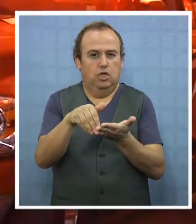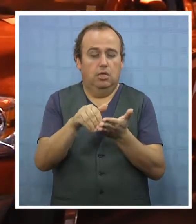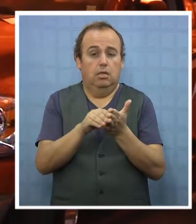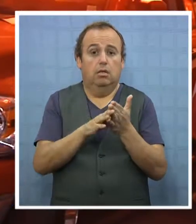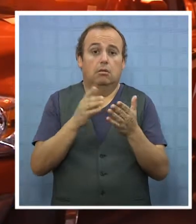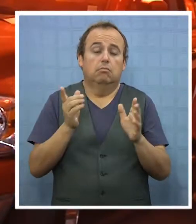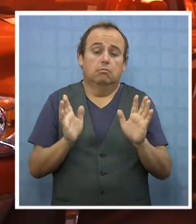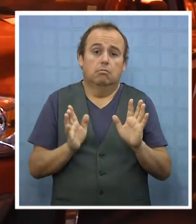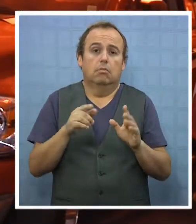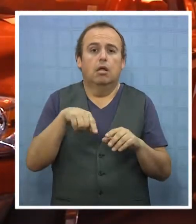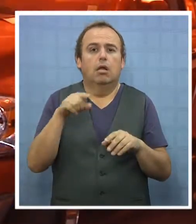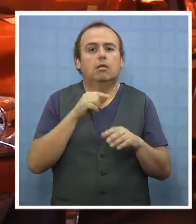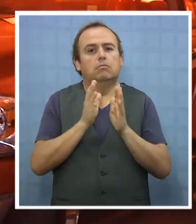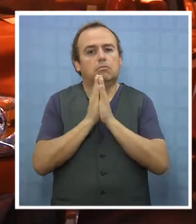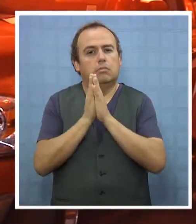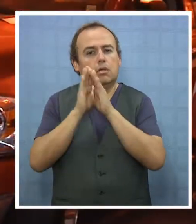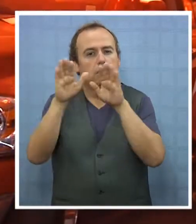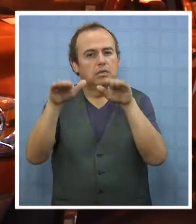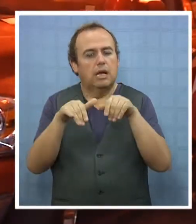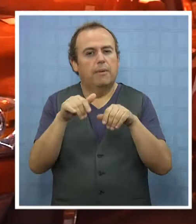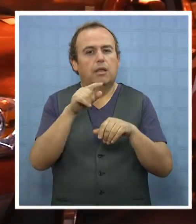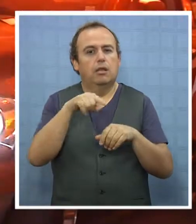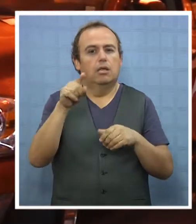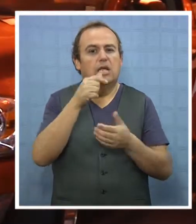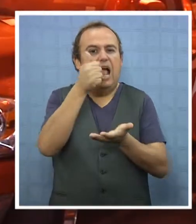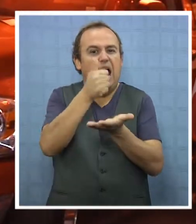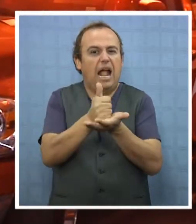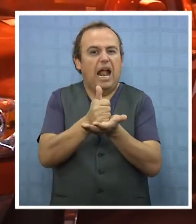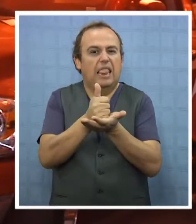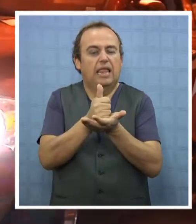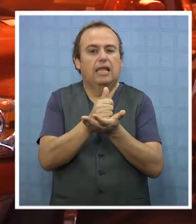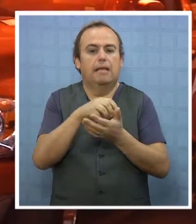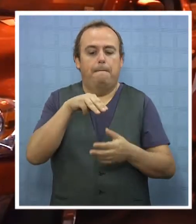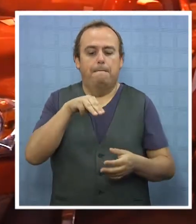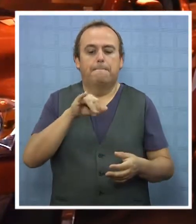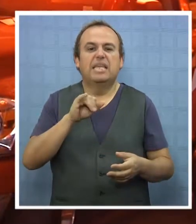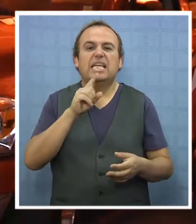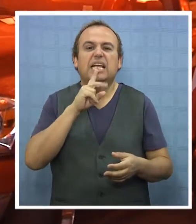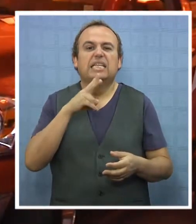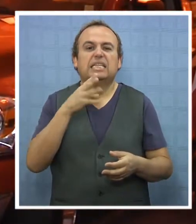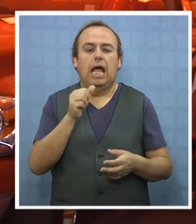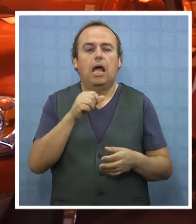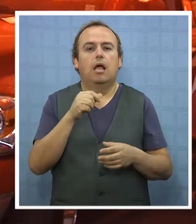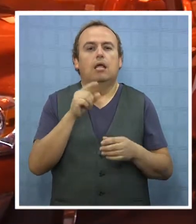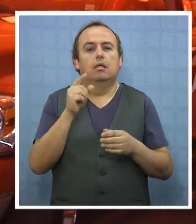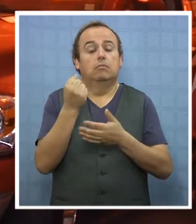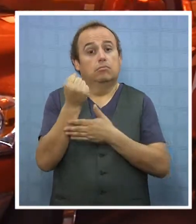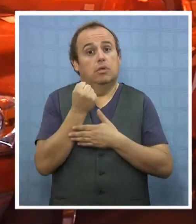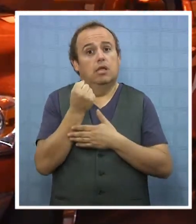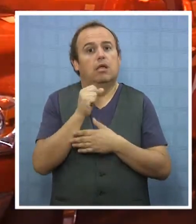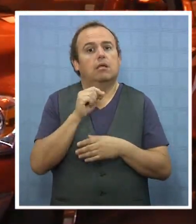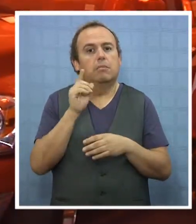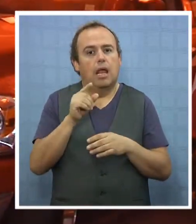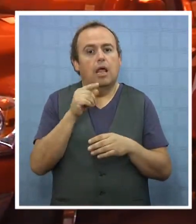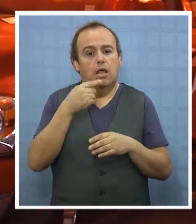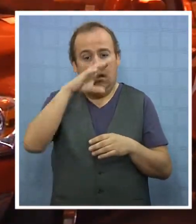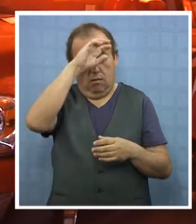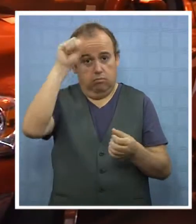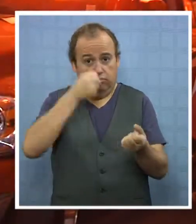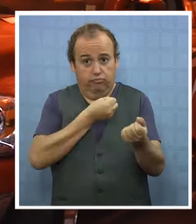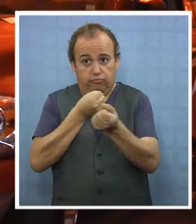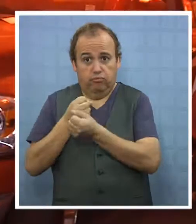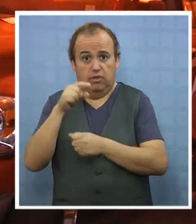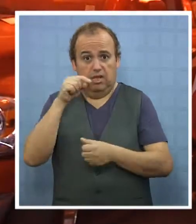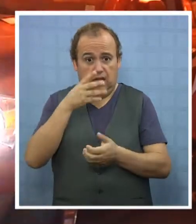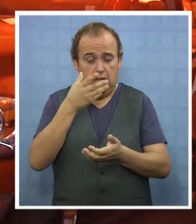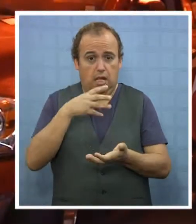Entonces ahí también hago un llamado a la alcaldesa para que nos pueda ayudar y poder tener las compañías las 24 horas en servicio, dado que hoy en día por